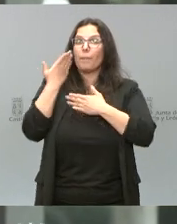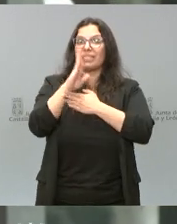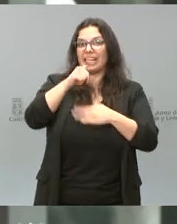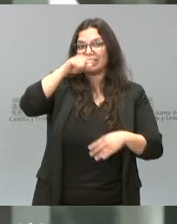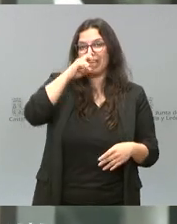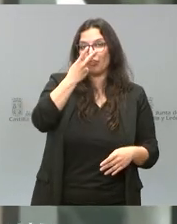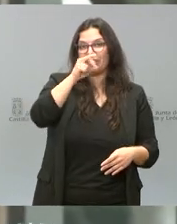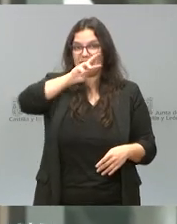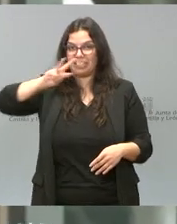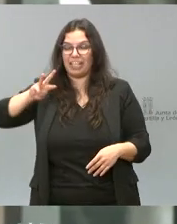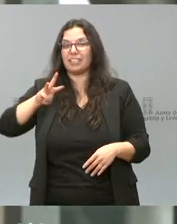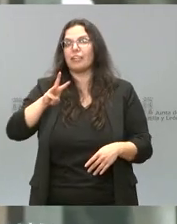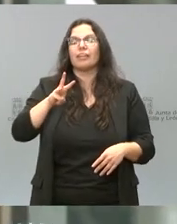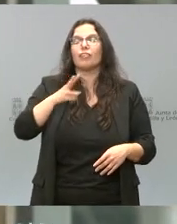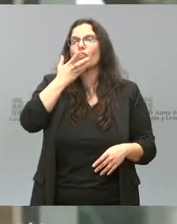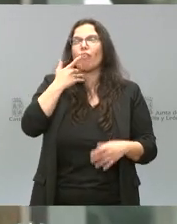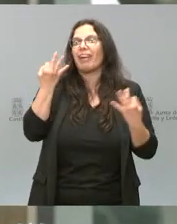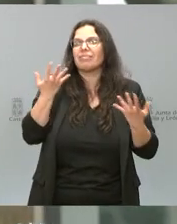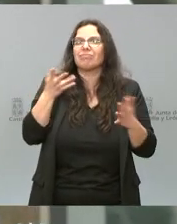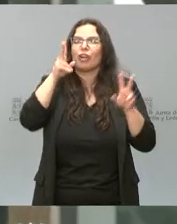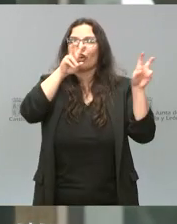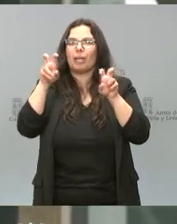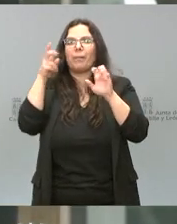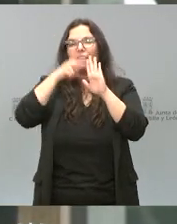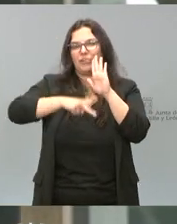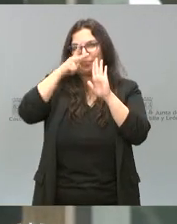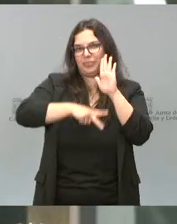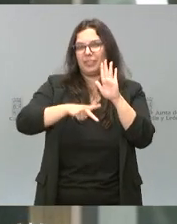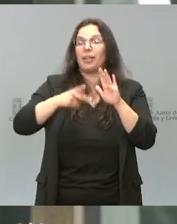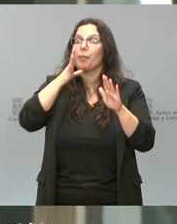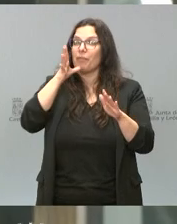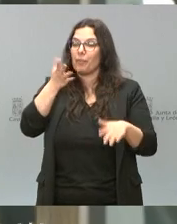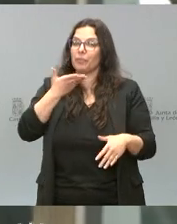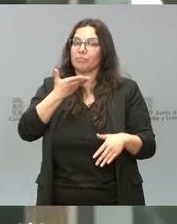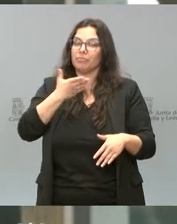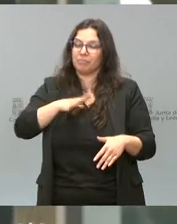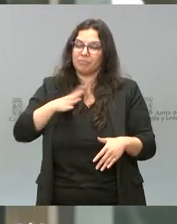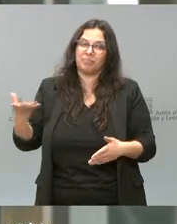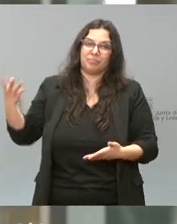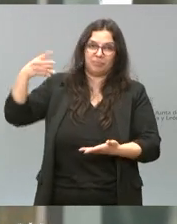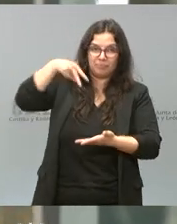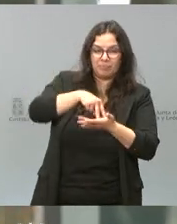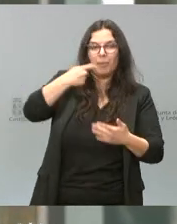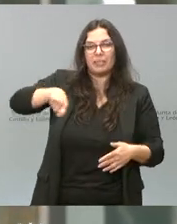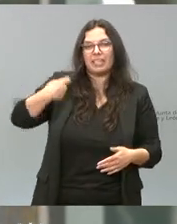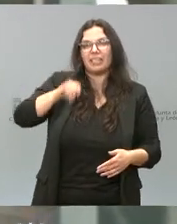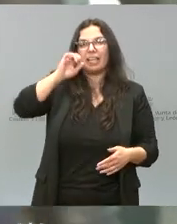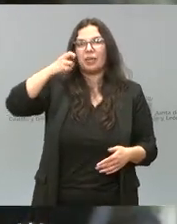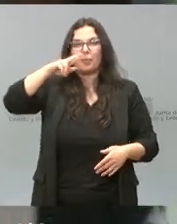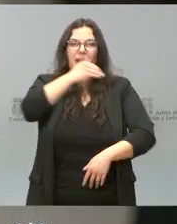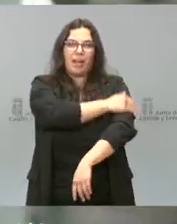y lo vamos a hacer conociendo las novedades. Para ello, pido que nos acompañe aquí sobre el escenario el presidente de Iberabaldo, en Testar Pombian, que también nos va a dar la bienvenida.